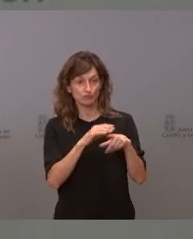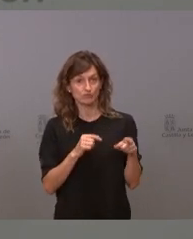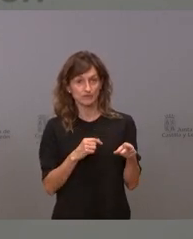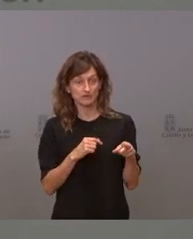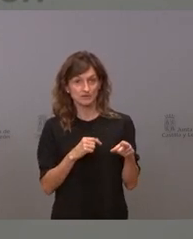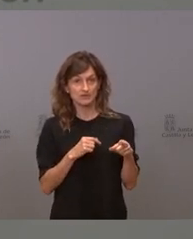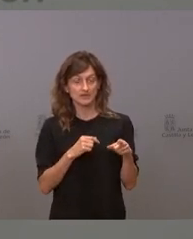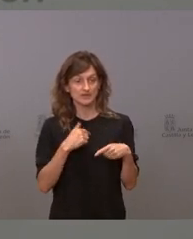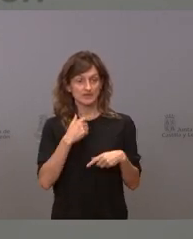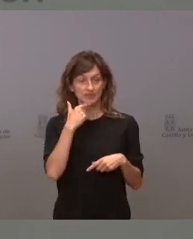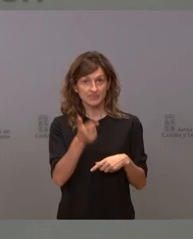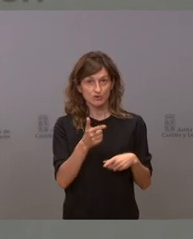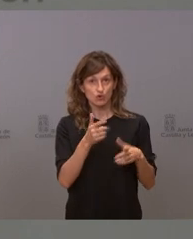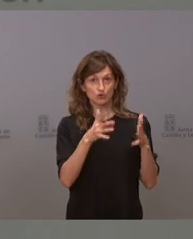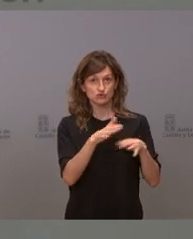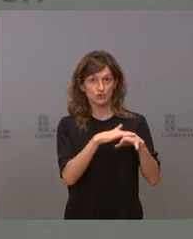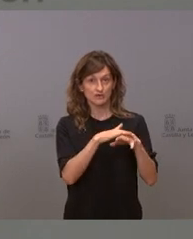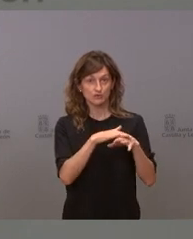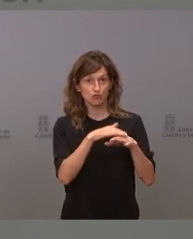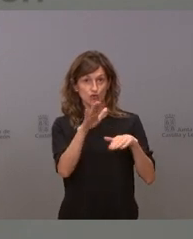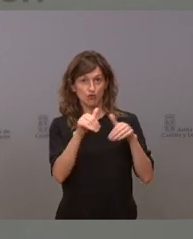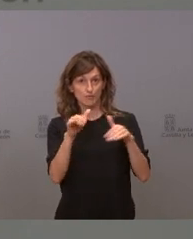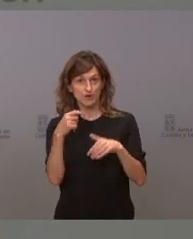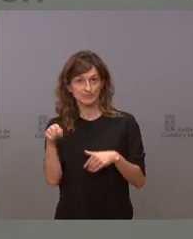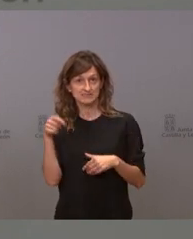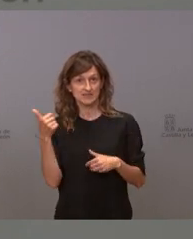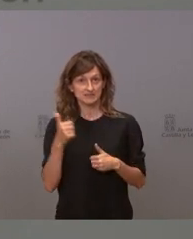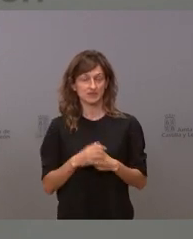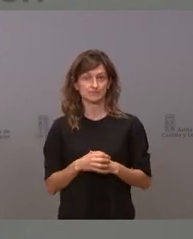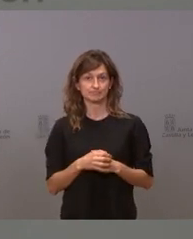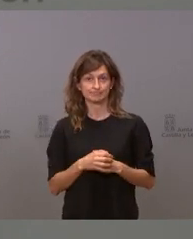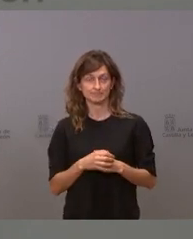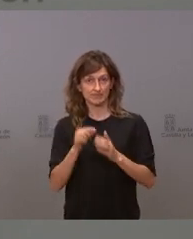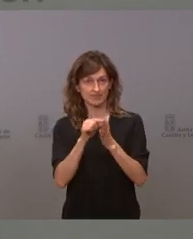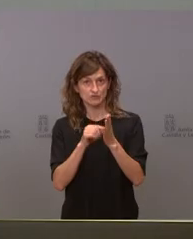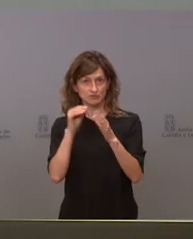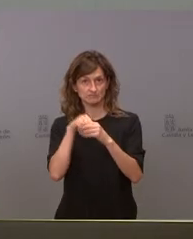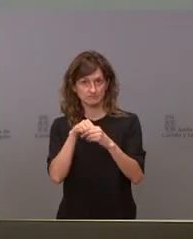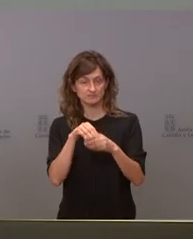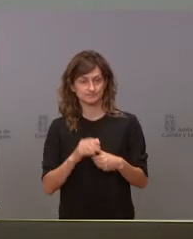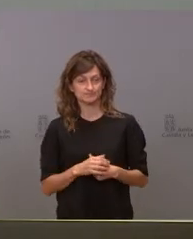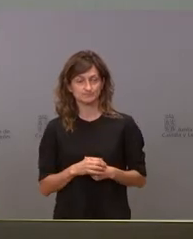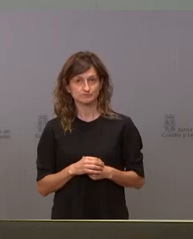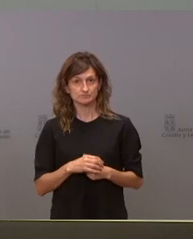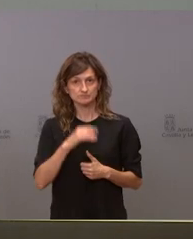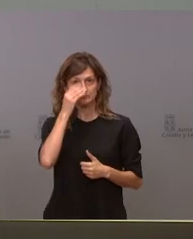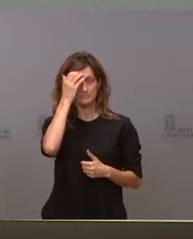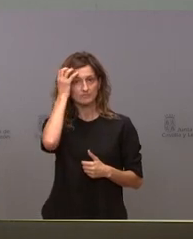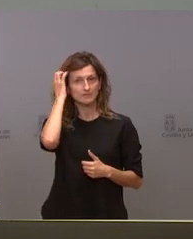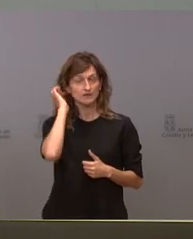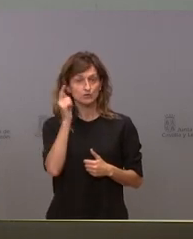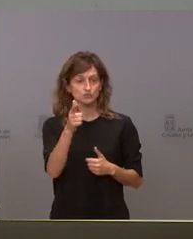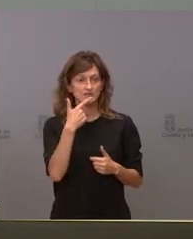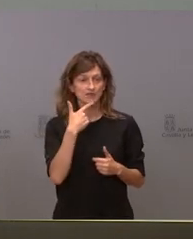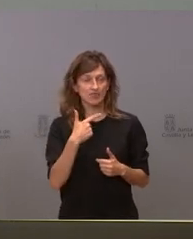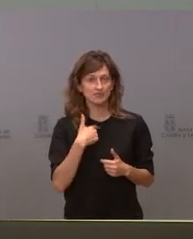gobierno insisto o convoca el presidente se tomarán las decisiones pero de esa afirmación que acaba de